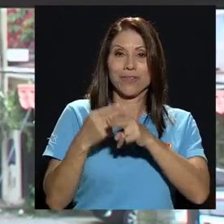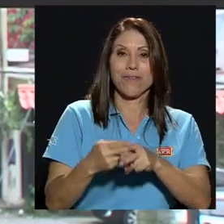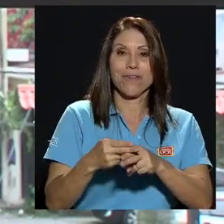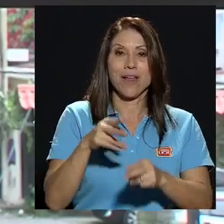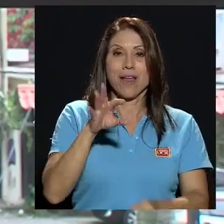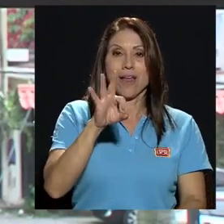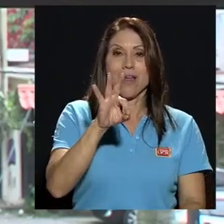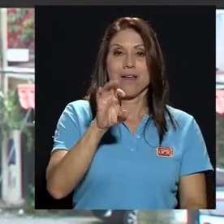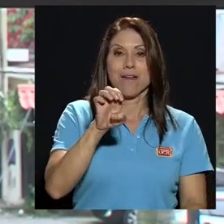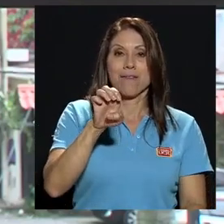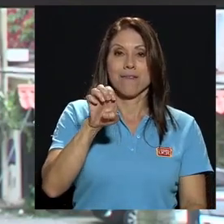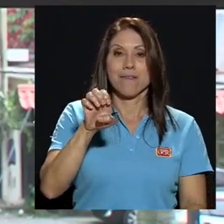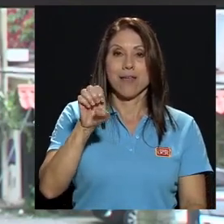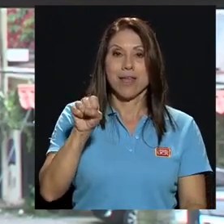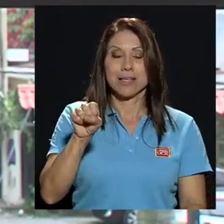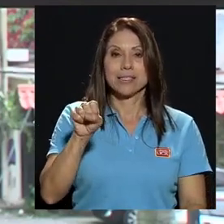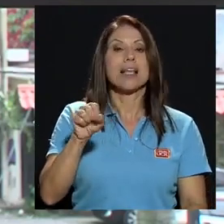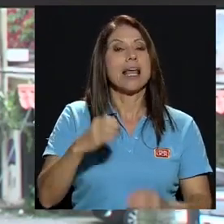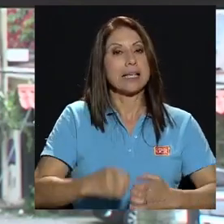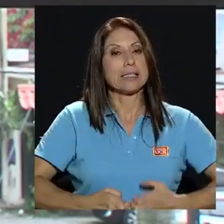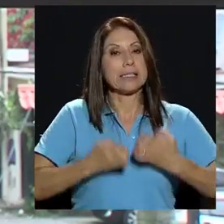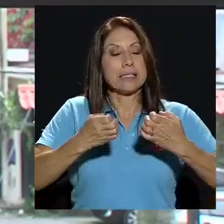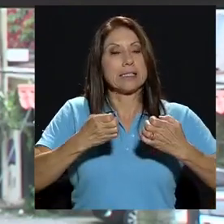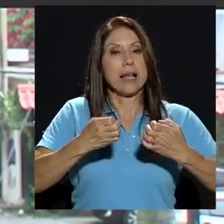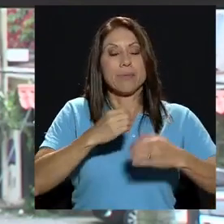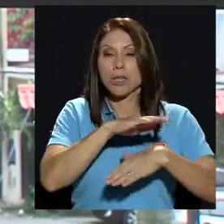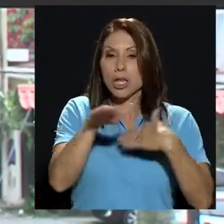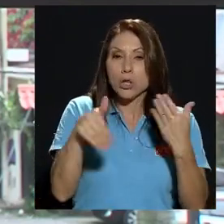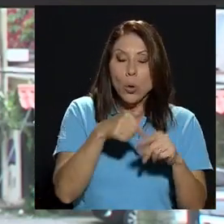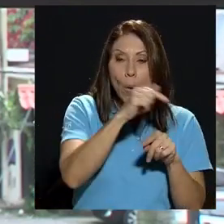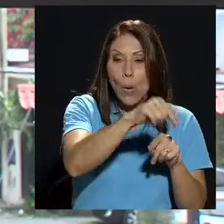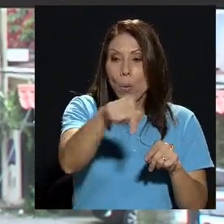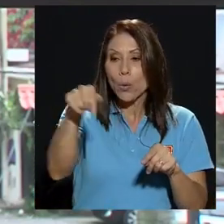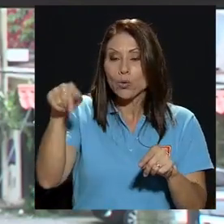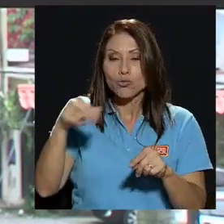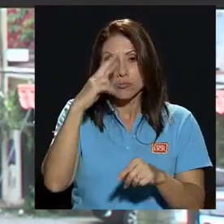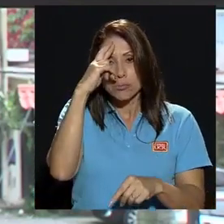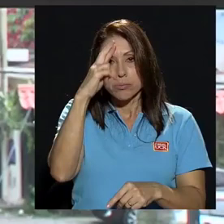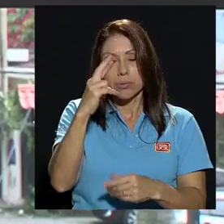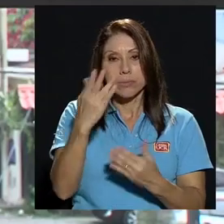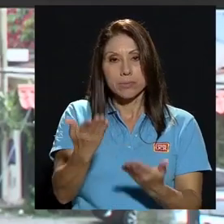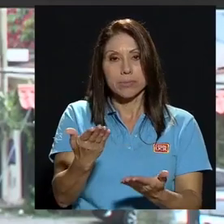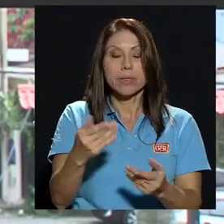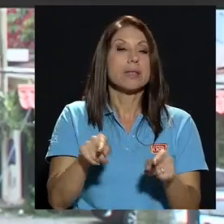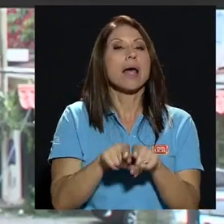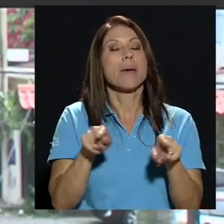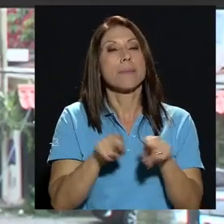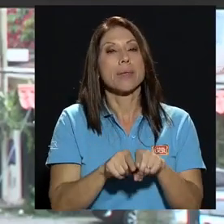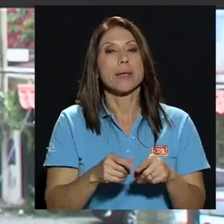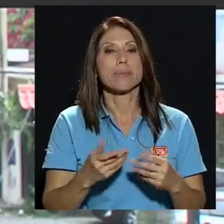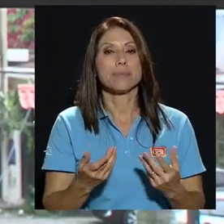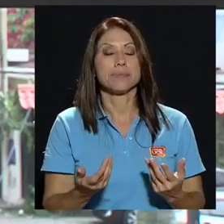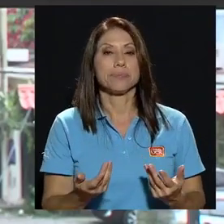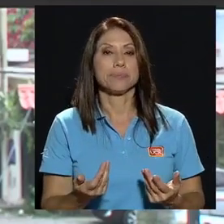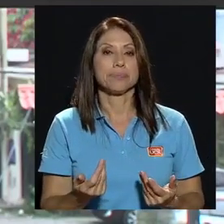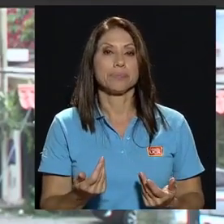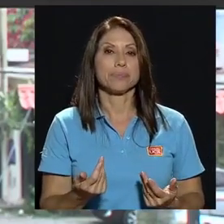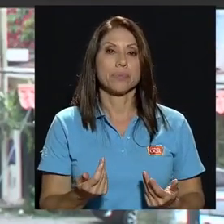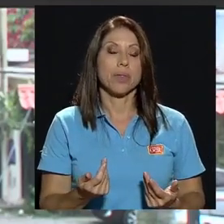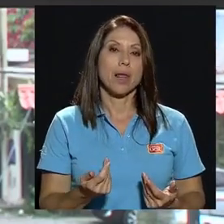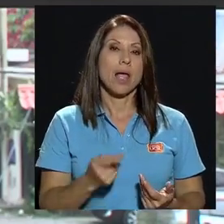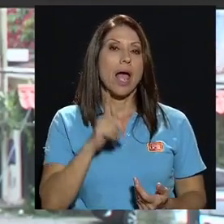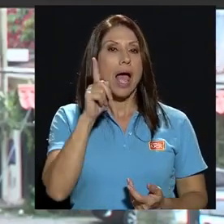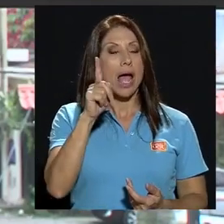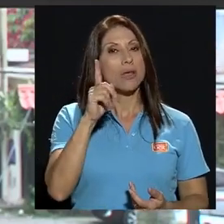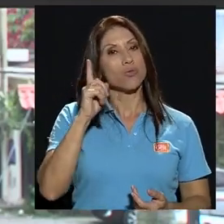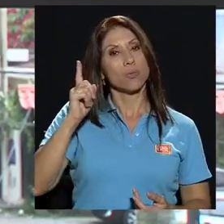exista y sea respetado por todas las partes desde luego está plasmado también un